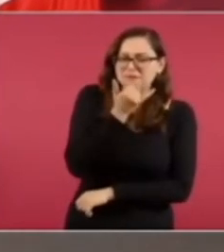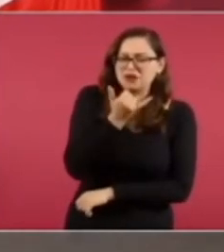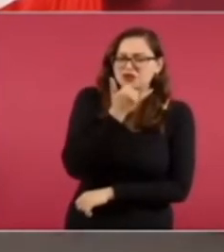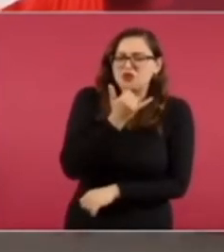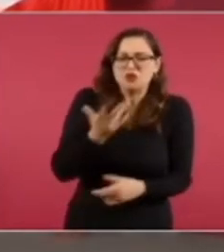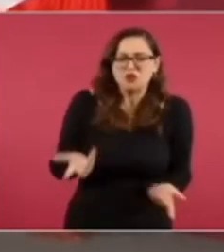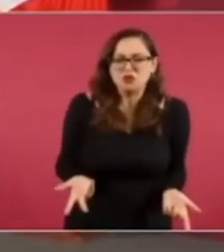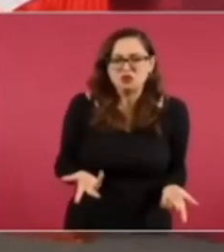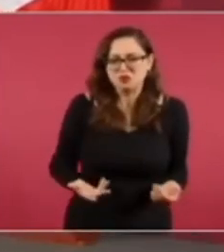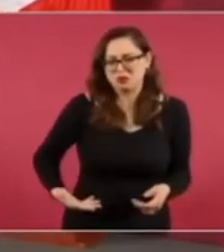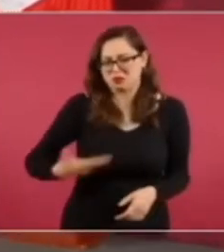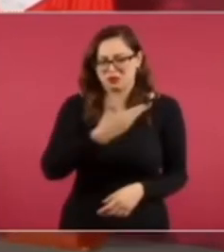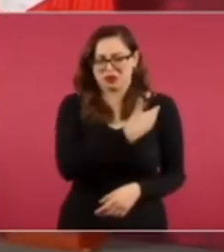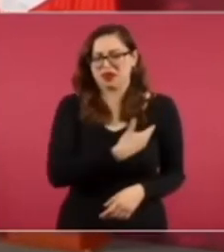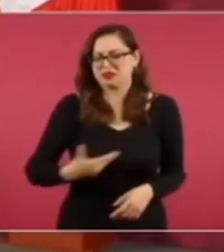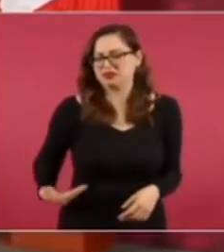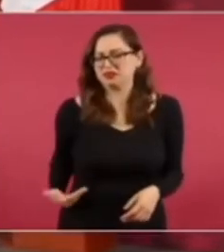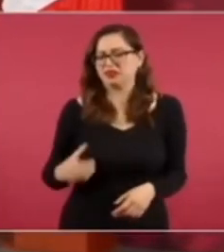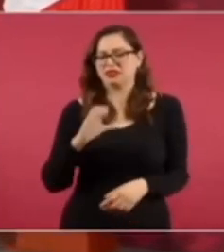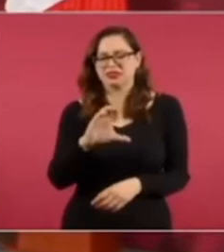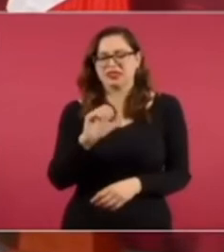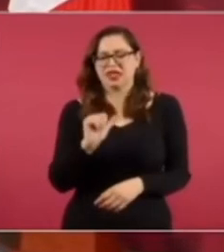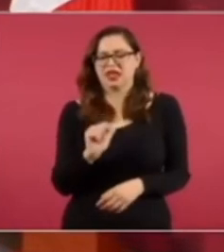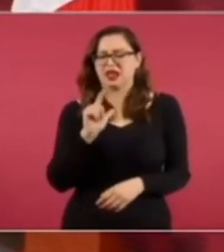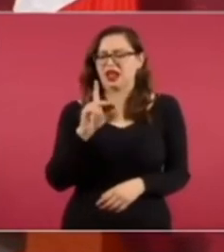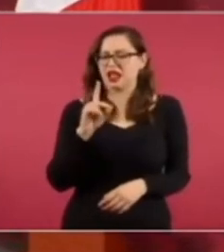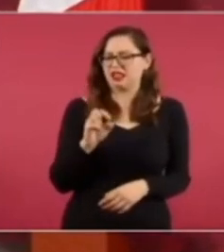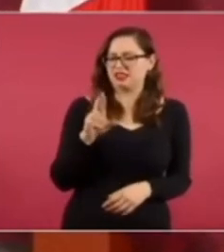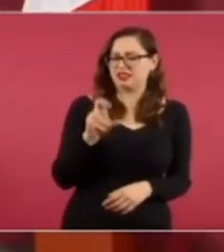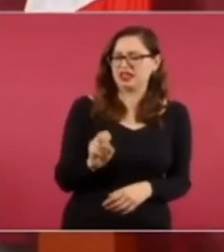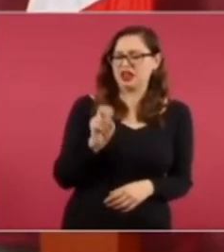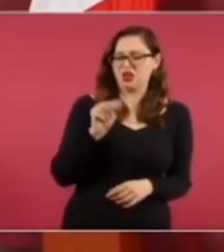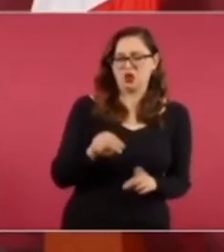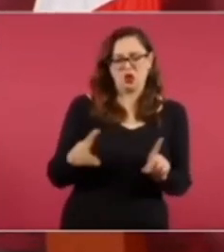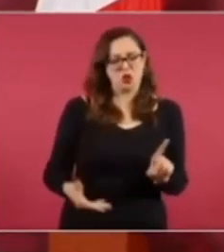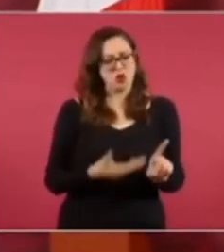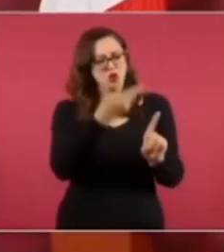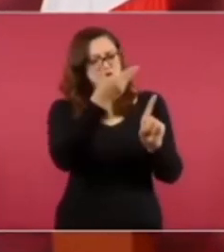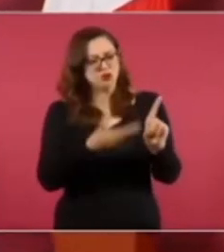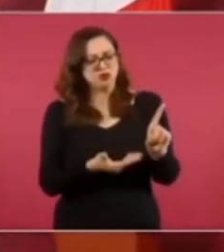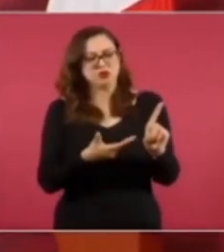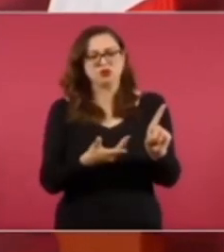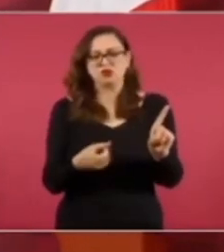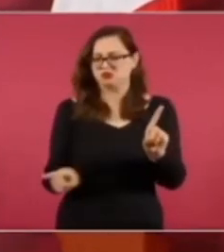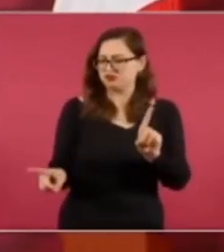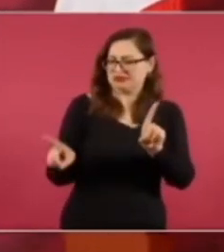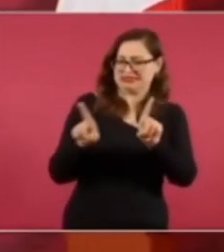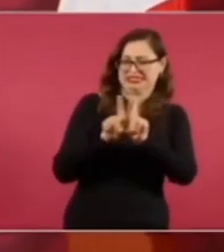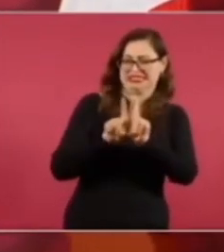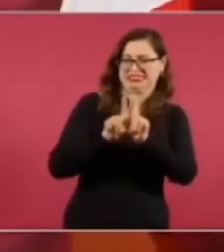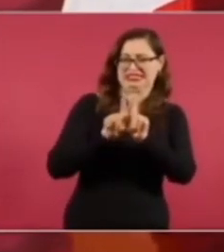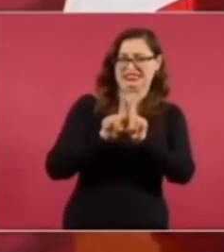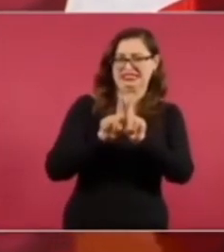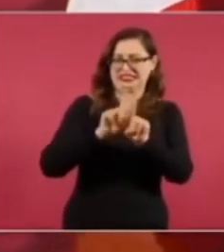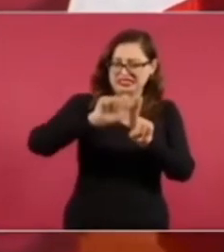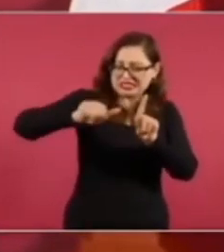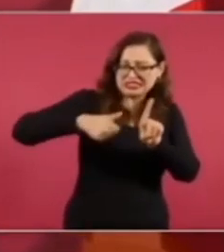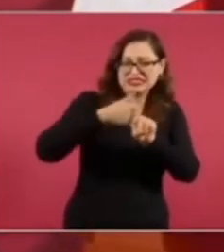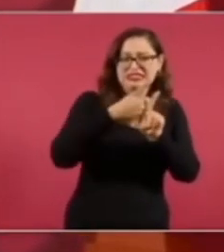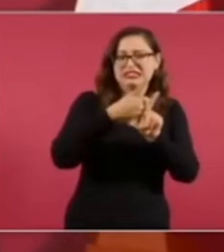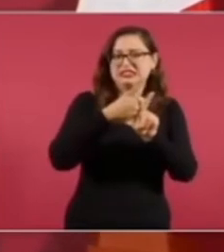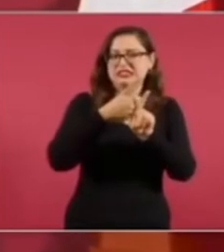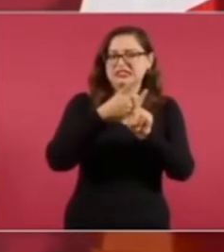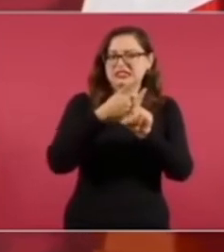de Felipe Calderón, era García Luna,